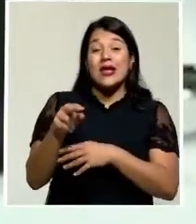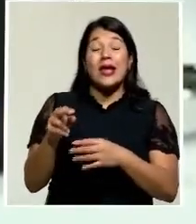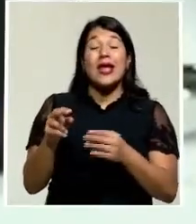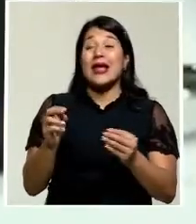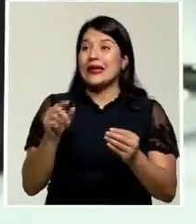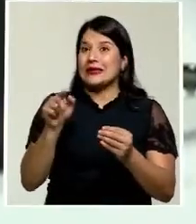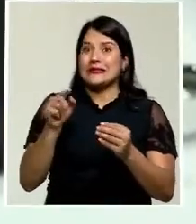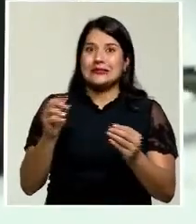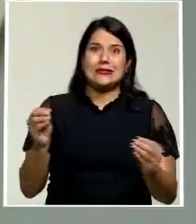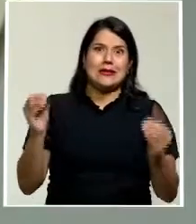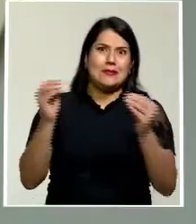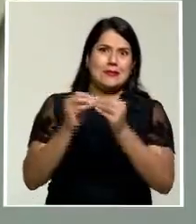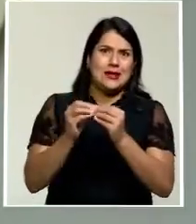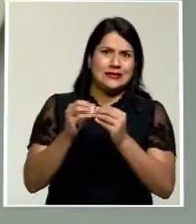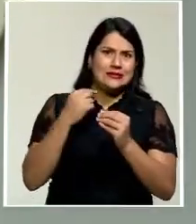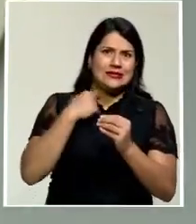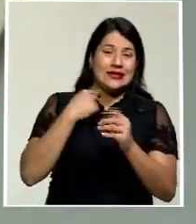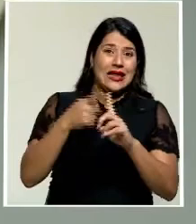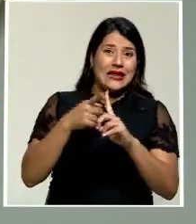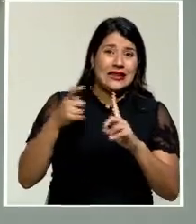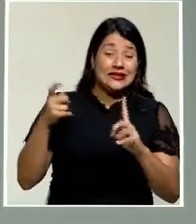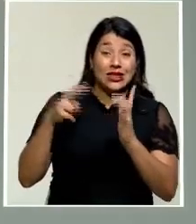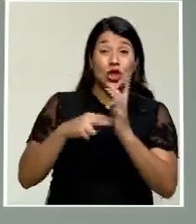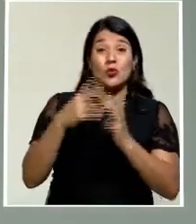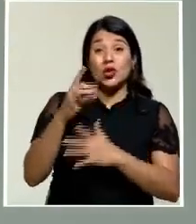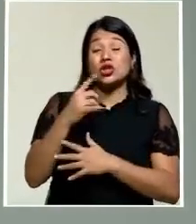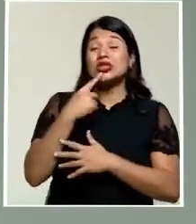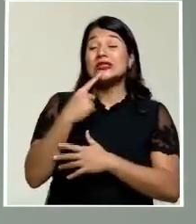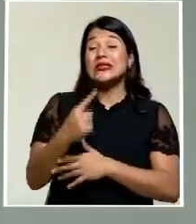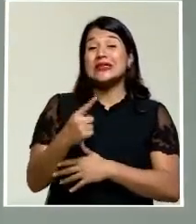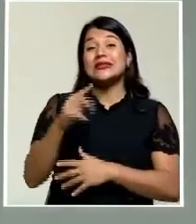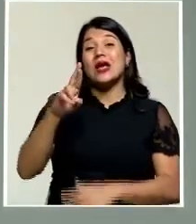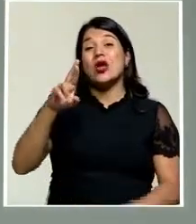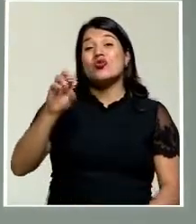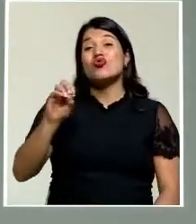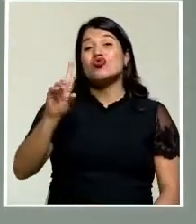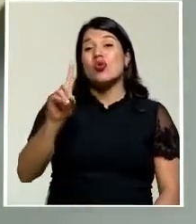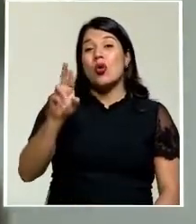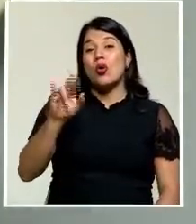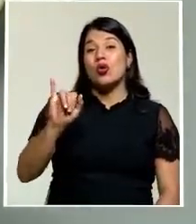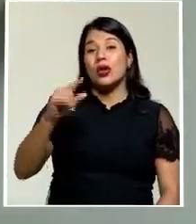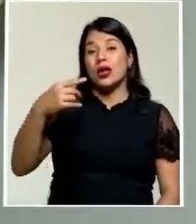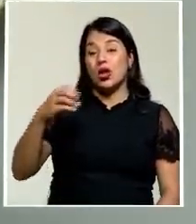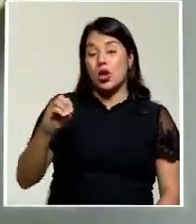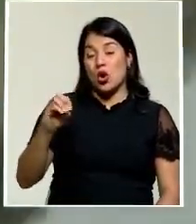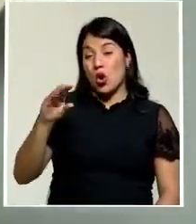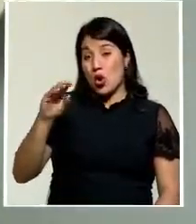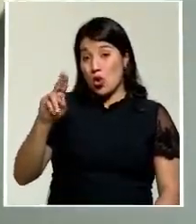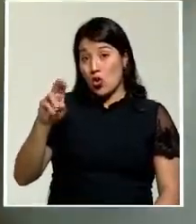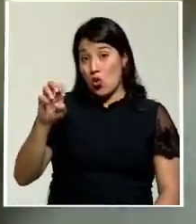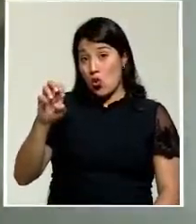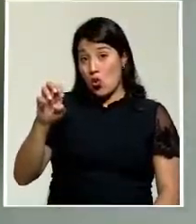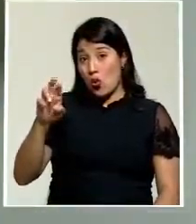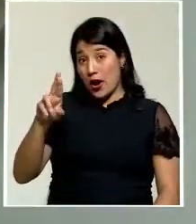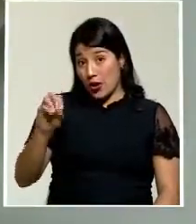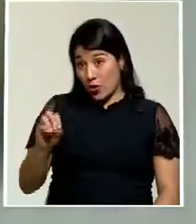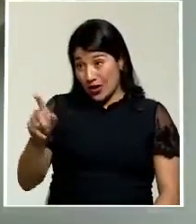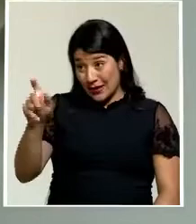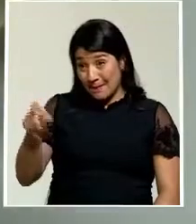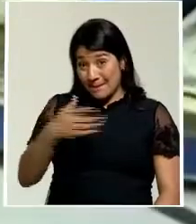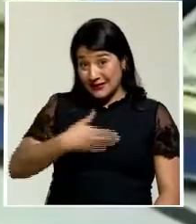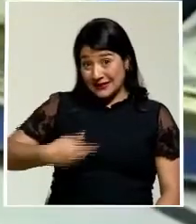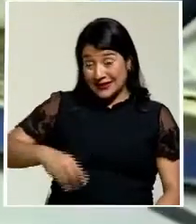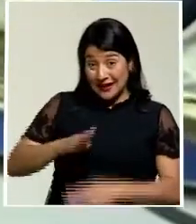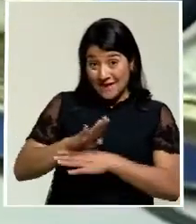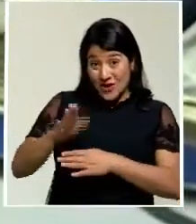2018. Según Rodrigo Cubero, presidente del Banco Central, las razones de este comportamiento son varias. Sin embargo,